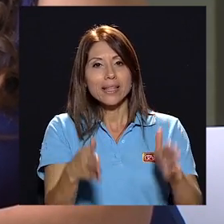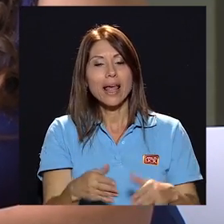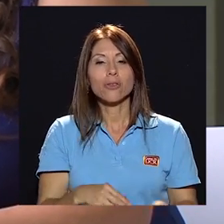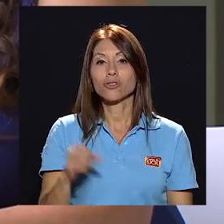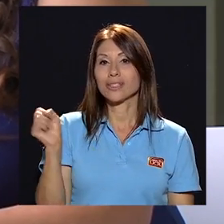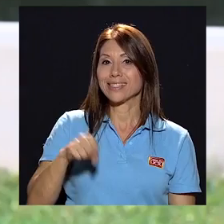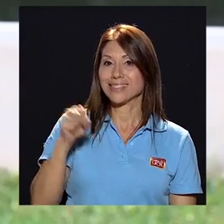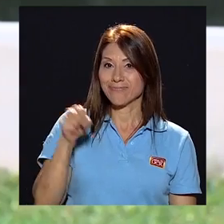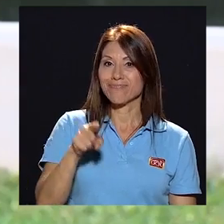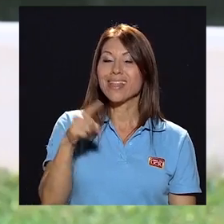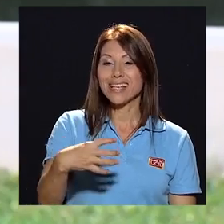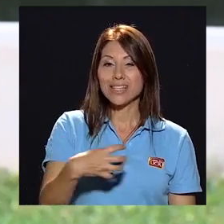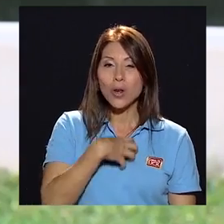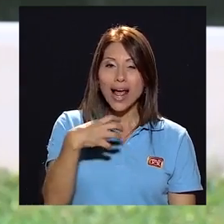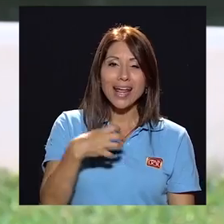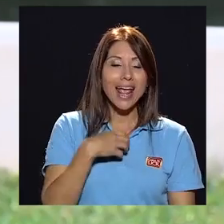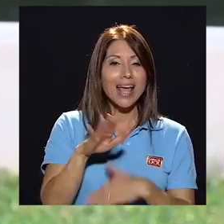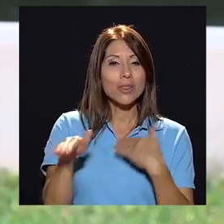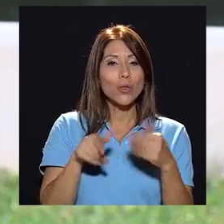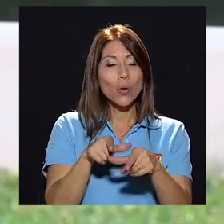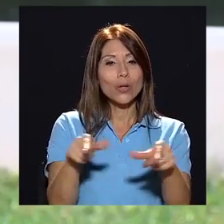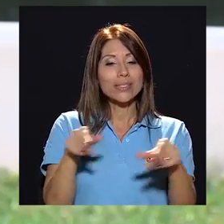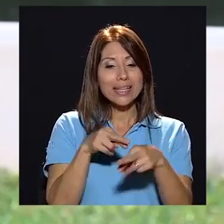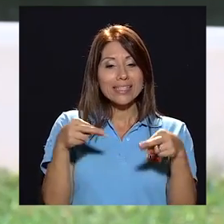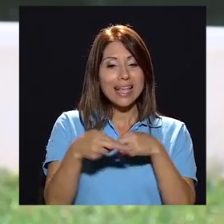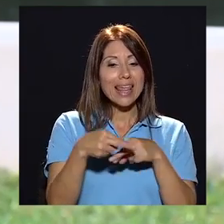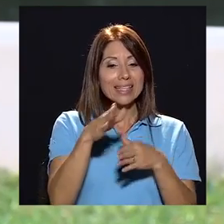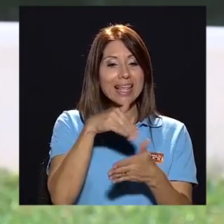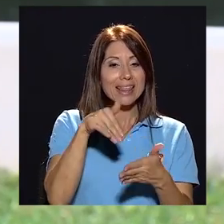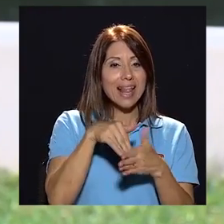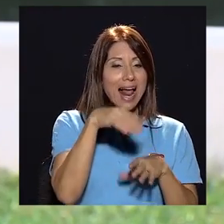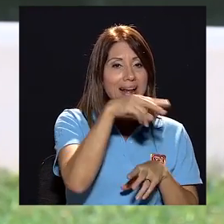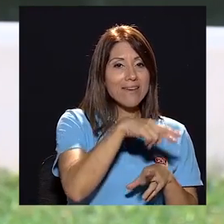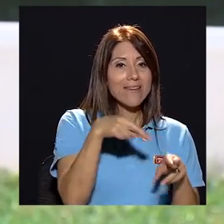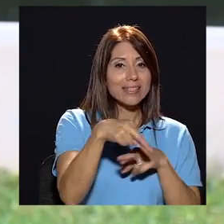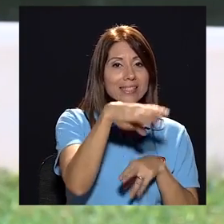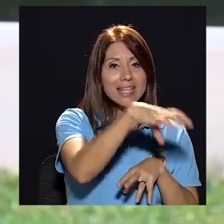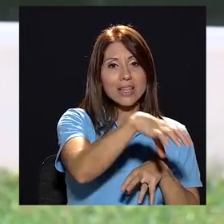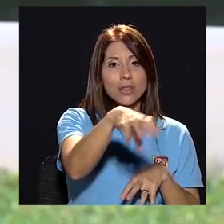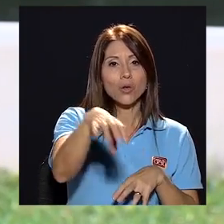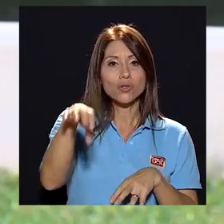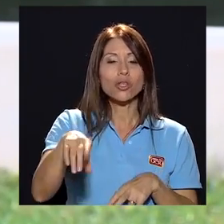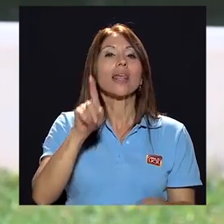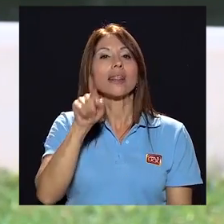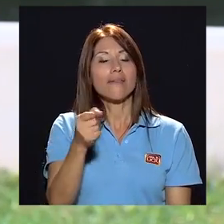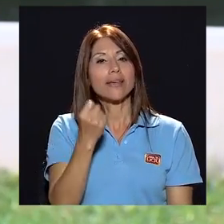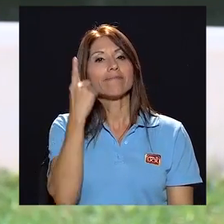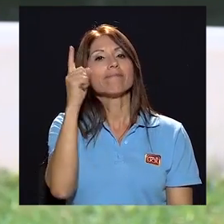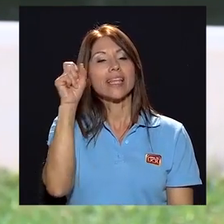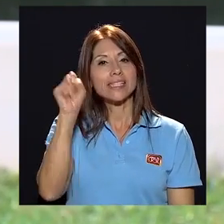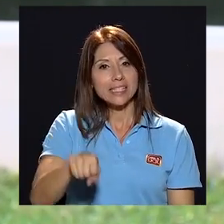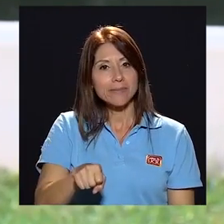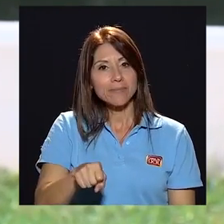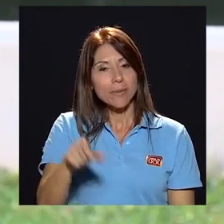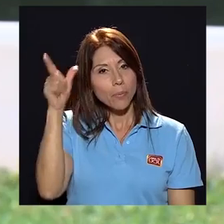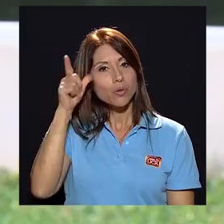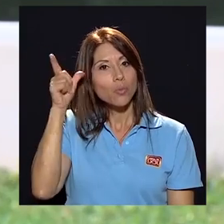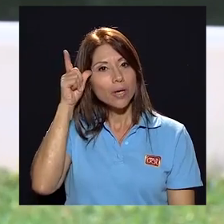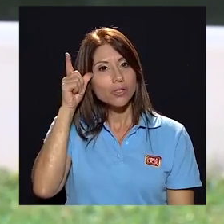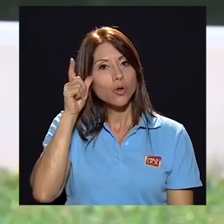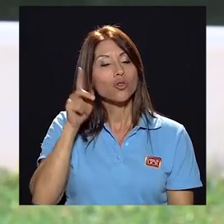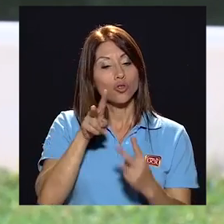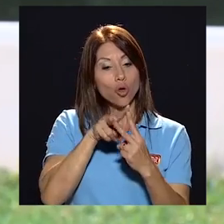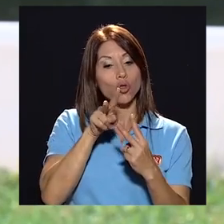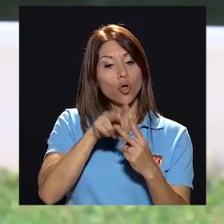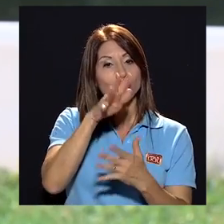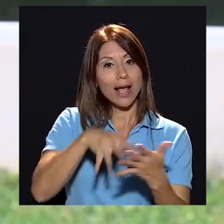si esa ha sido la queja en todas las sedes en las sedes central recintos y este hay que tener claro que sí por supuesto son dos